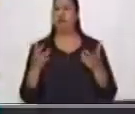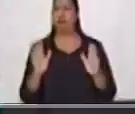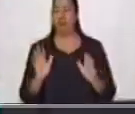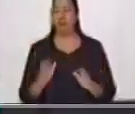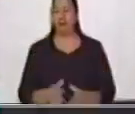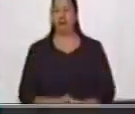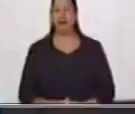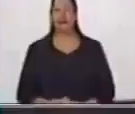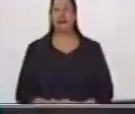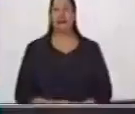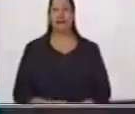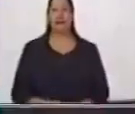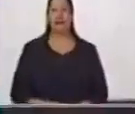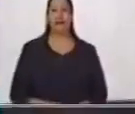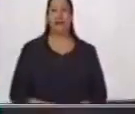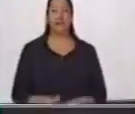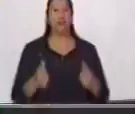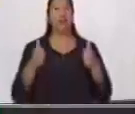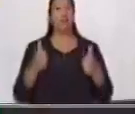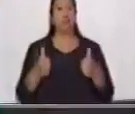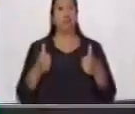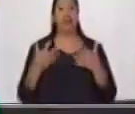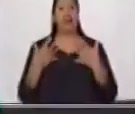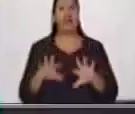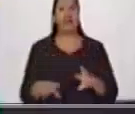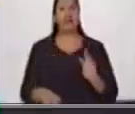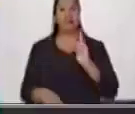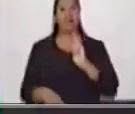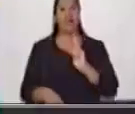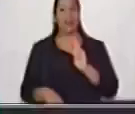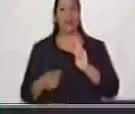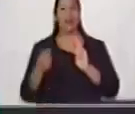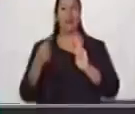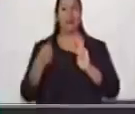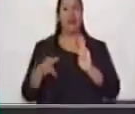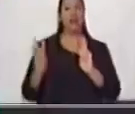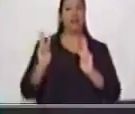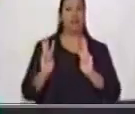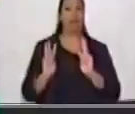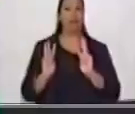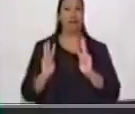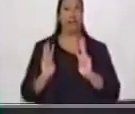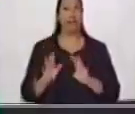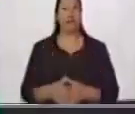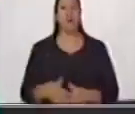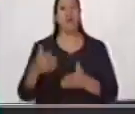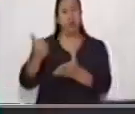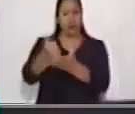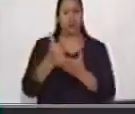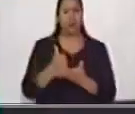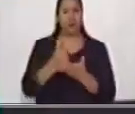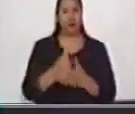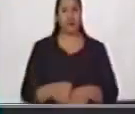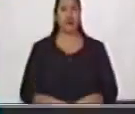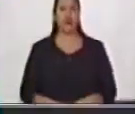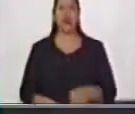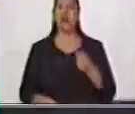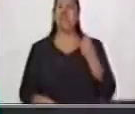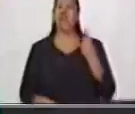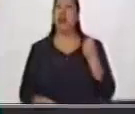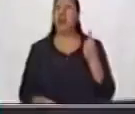Muy bien, ya llevamos tres. Vamos por la mitad. Ayúdame. Falta mapa